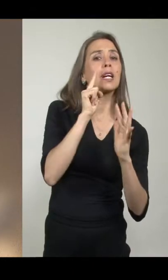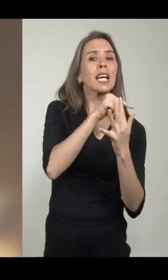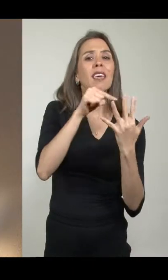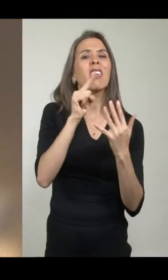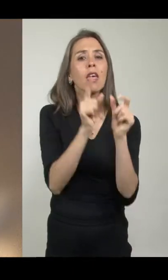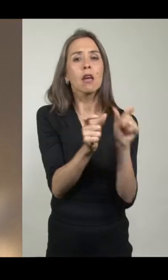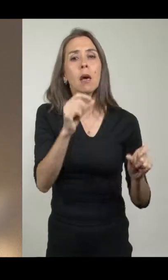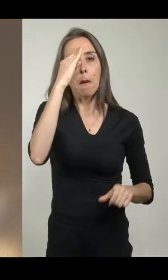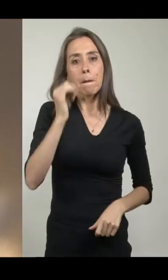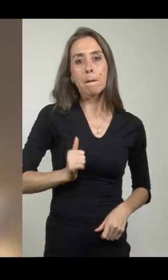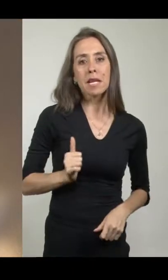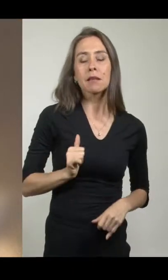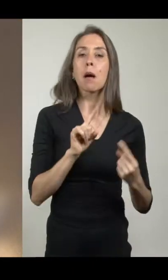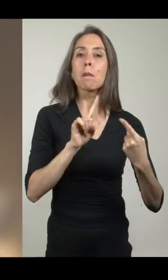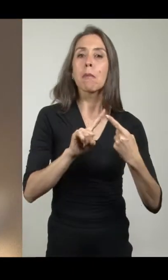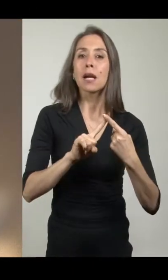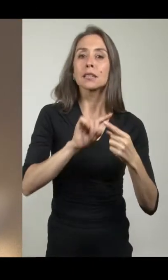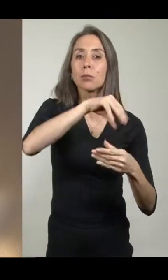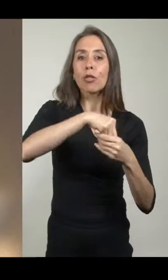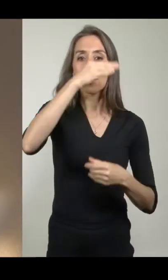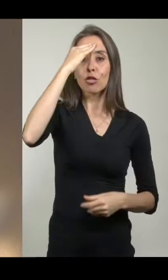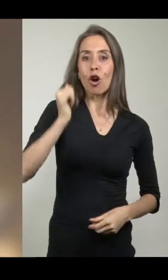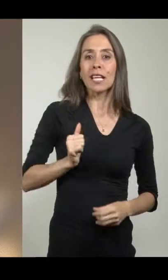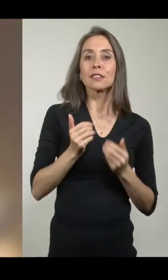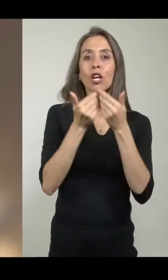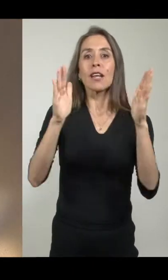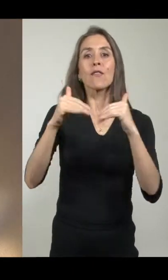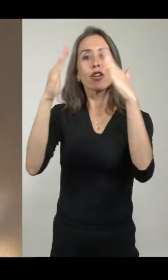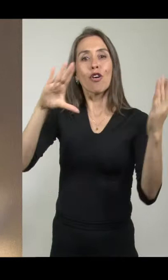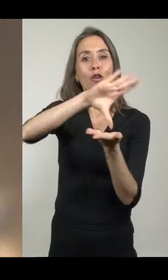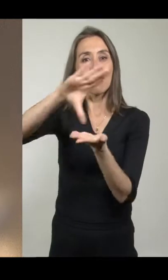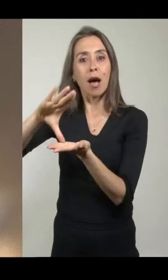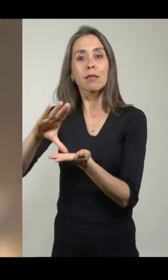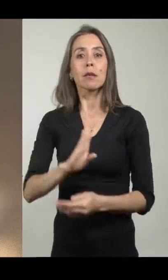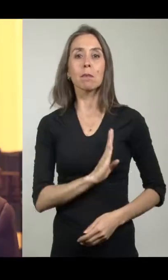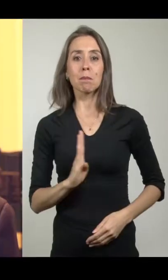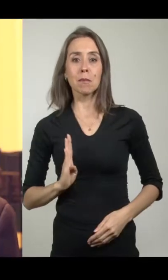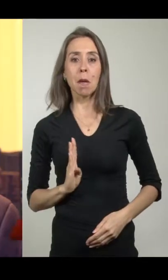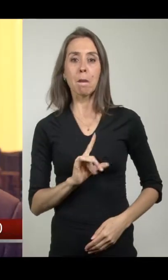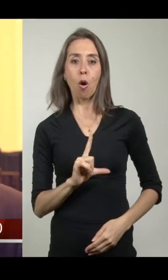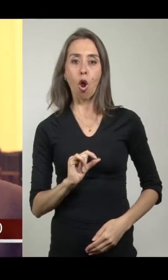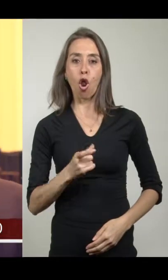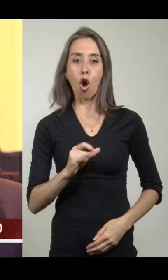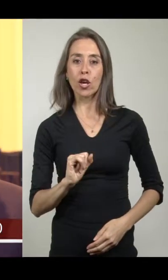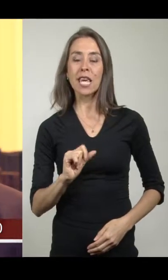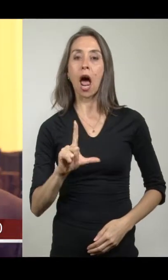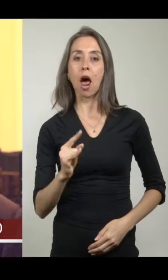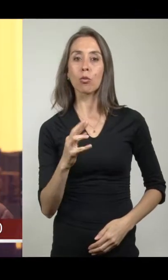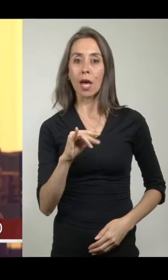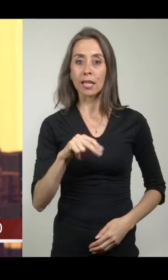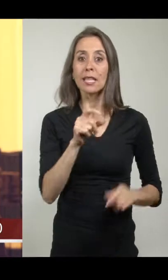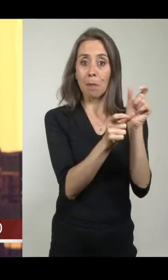militares que habían participado en el Ejército de los Andes y miembros de la Logia Lautarina. Sus seguidores postulaban la